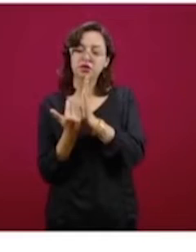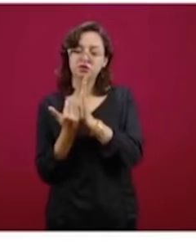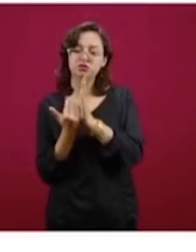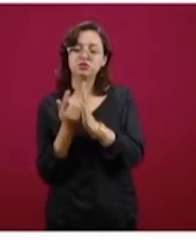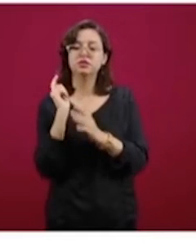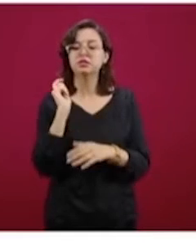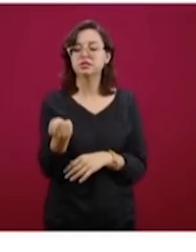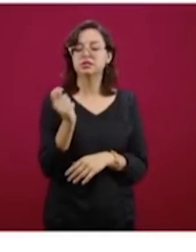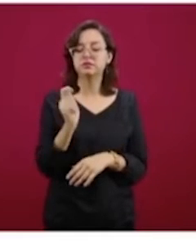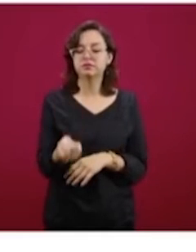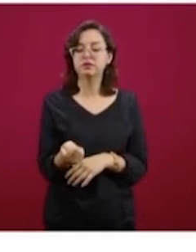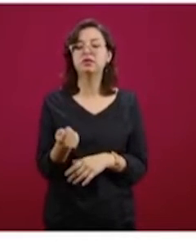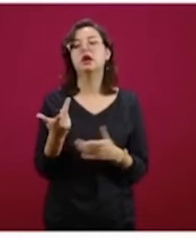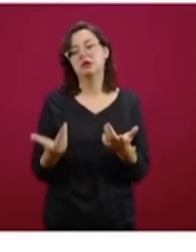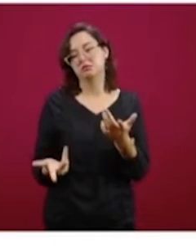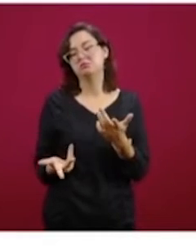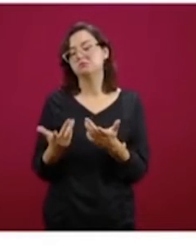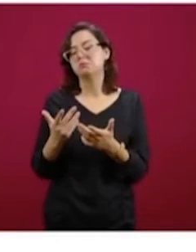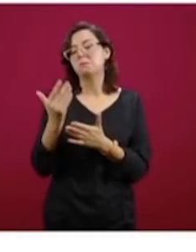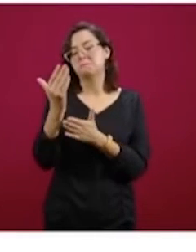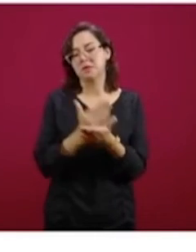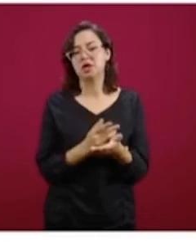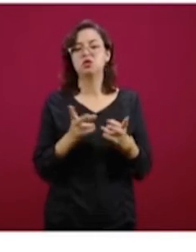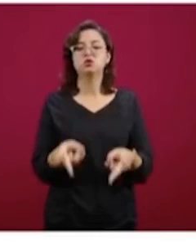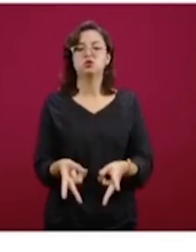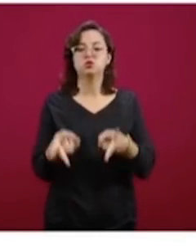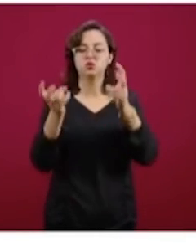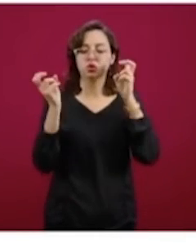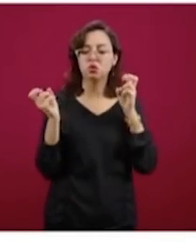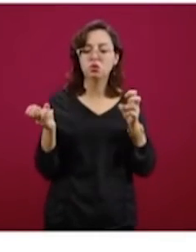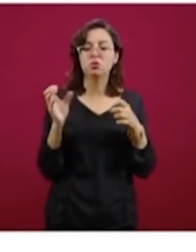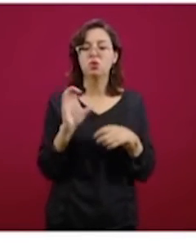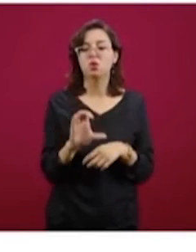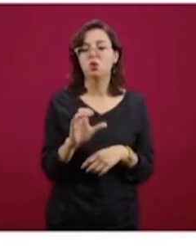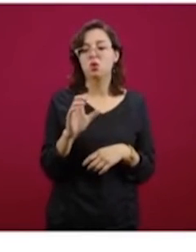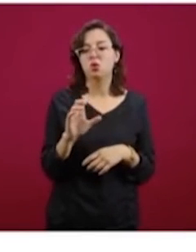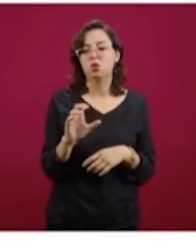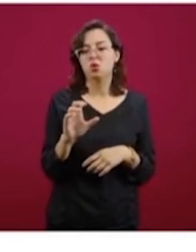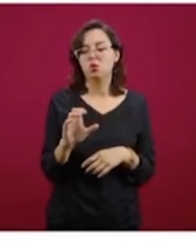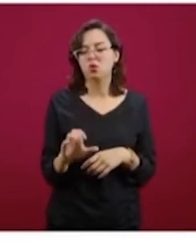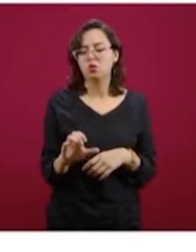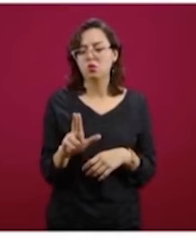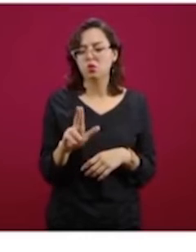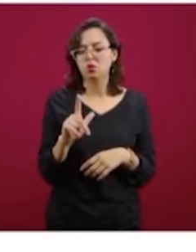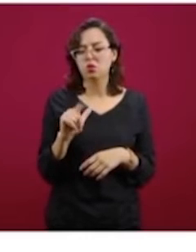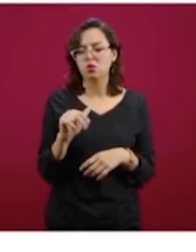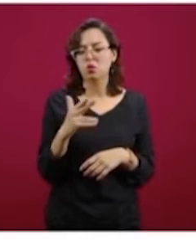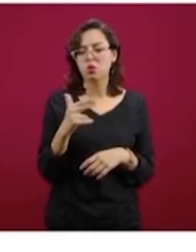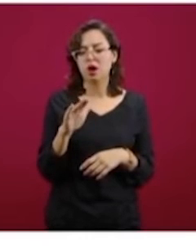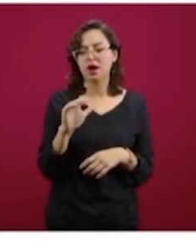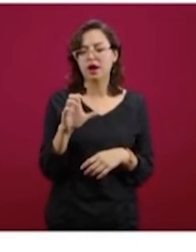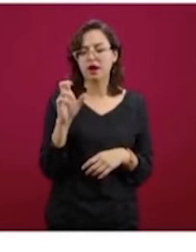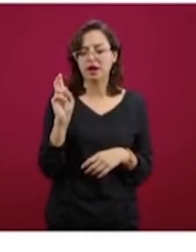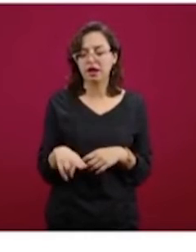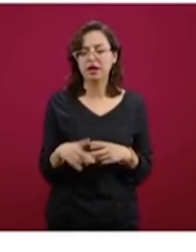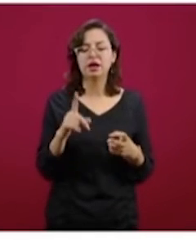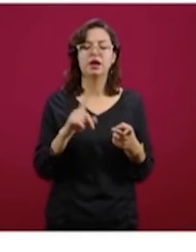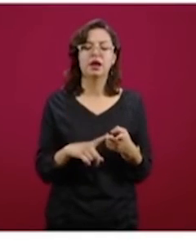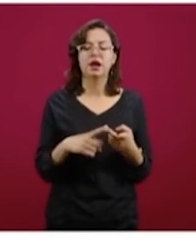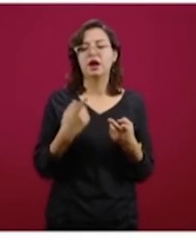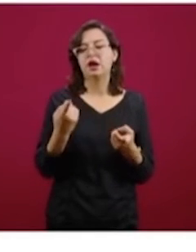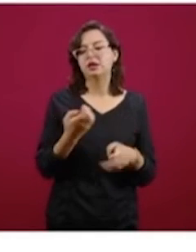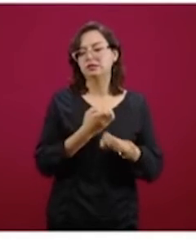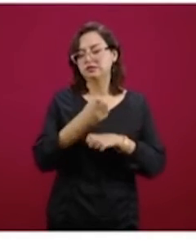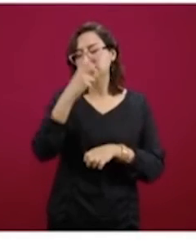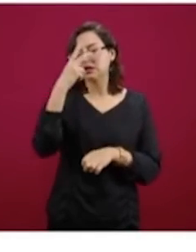avances en Culiacán, en Tlajomulco, en Tultitlán, Estado de México, en el Zahualcóyotl, en